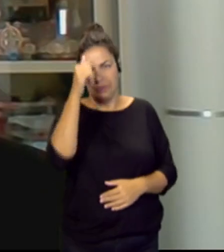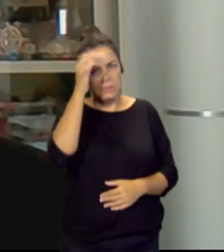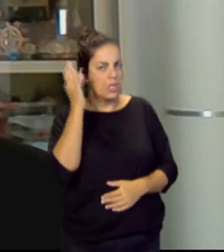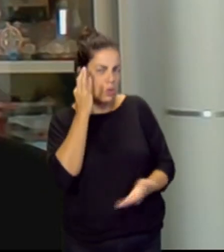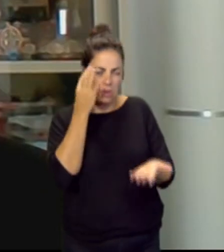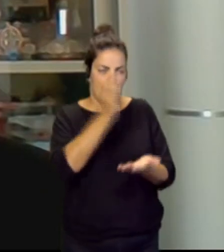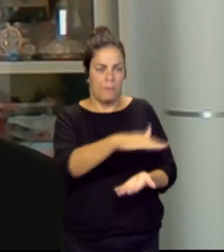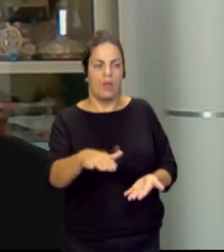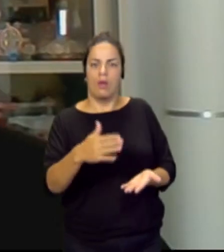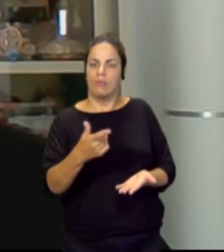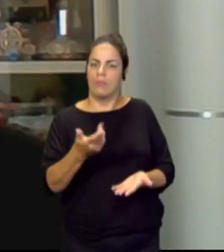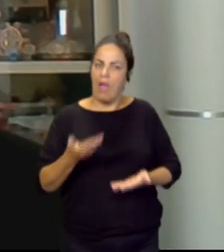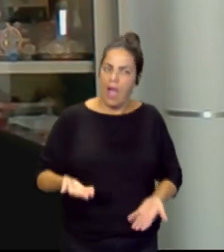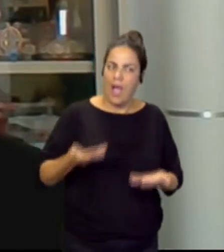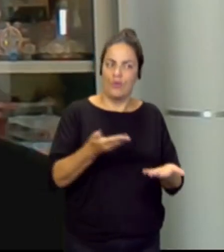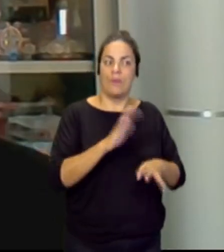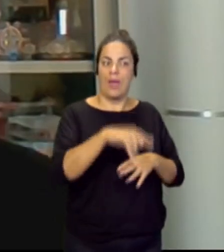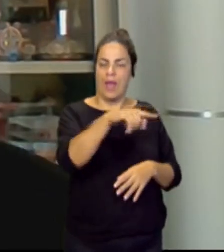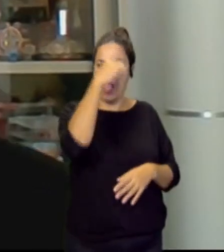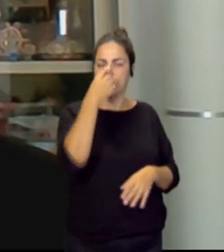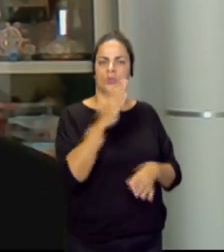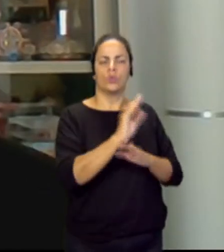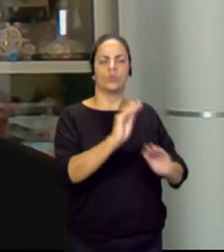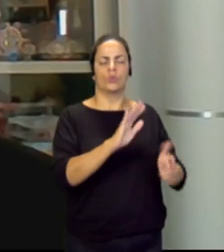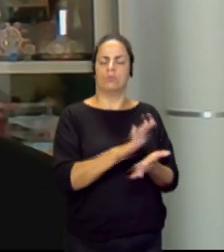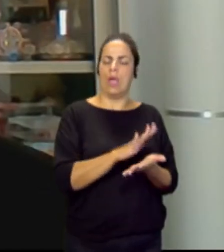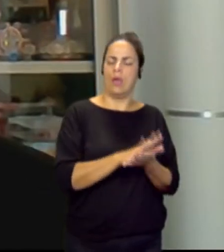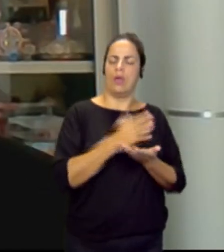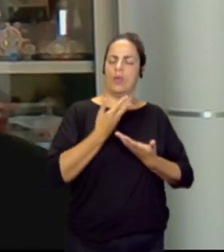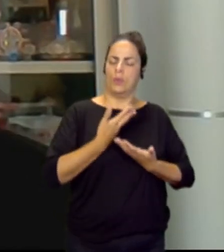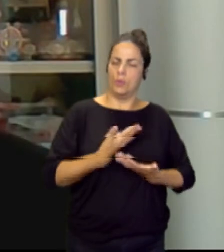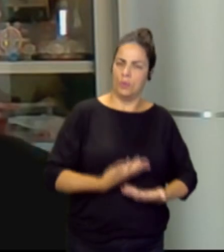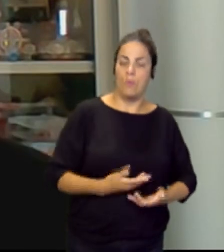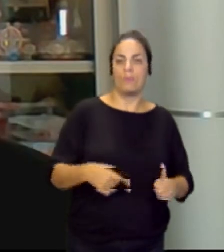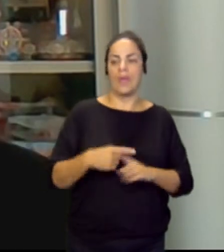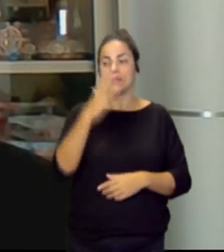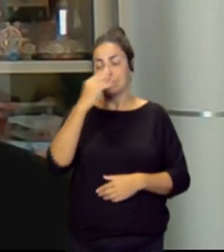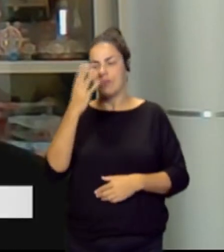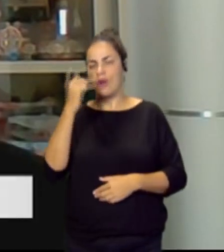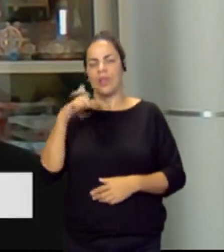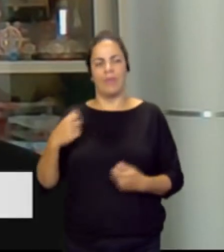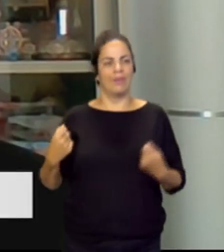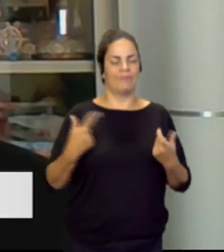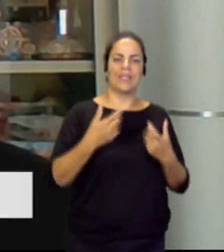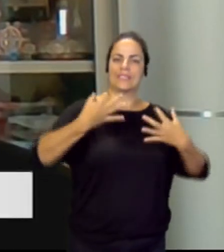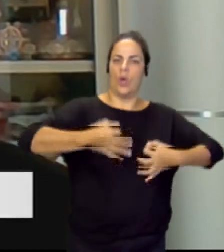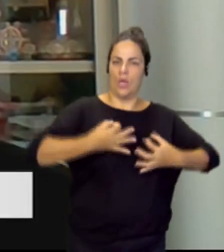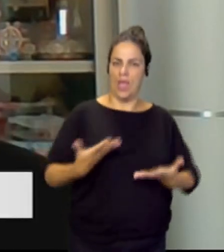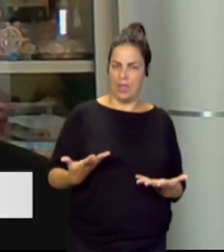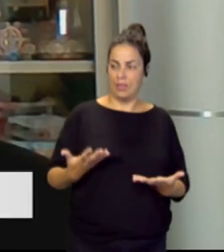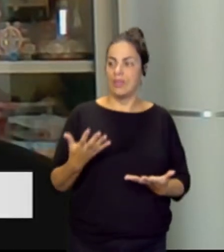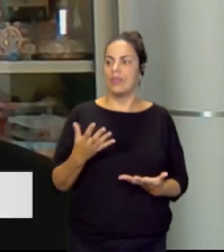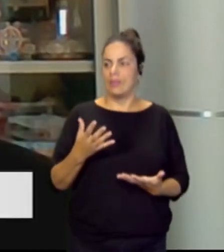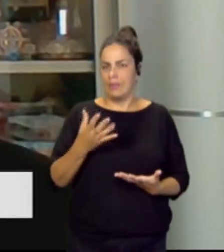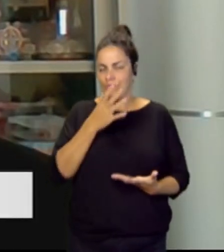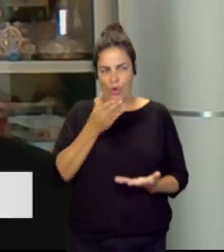que tenga una actitud mucho más tranquila, más relajada y que el perro le aporte seguridad, porque el perro lo que hace es aportar seguridad